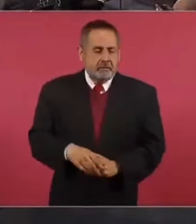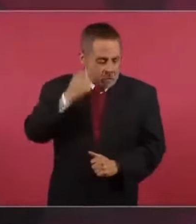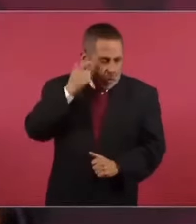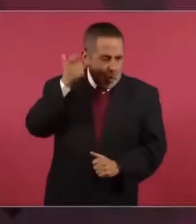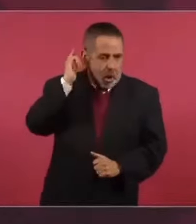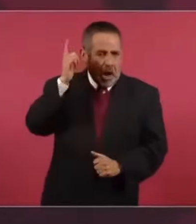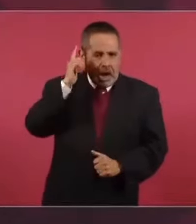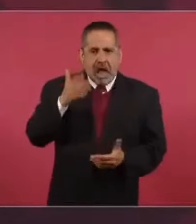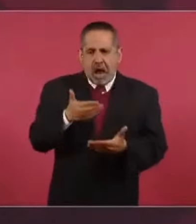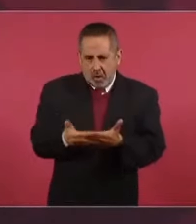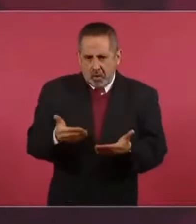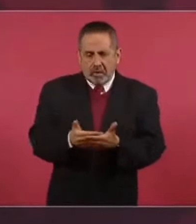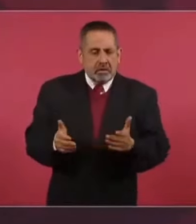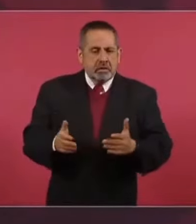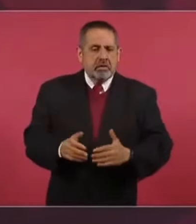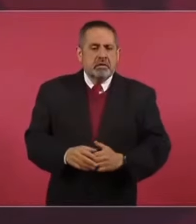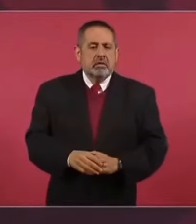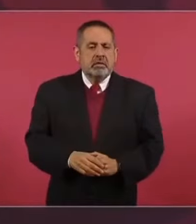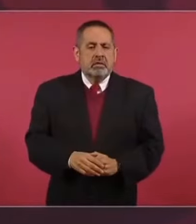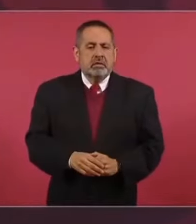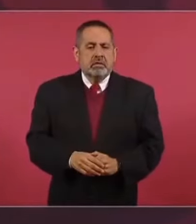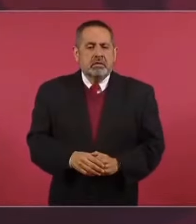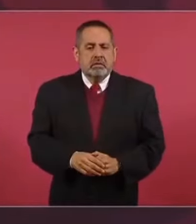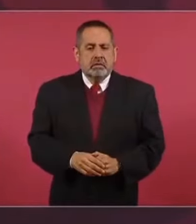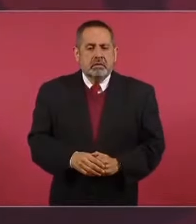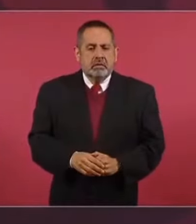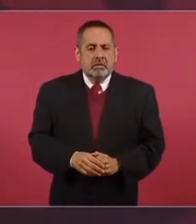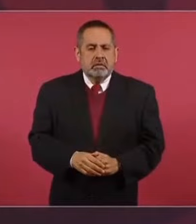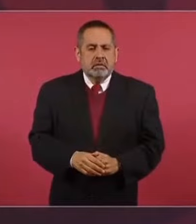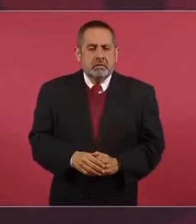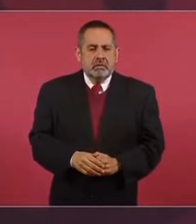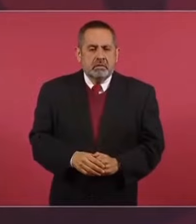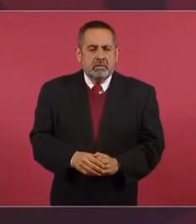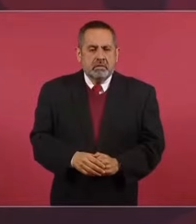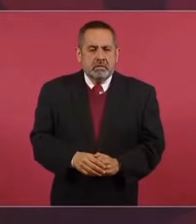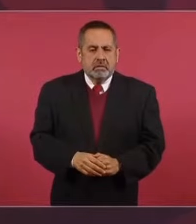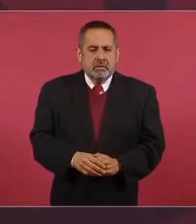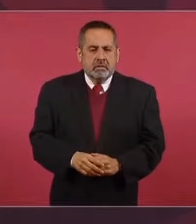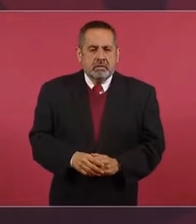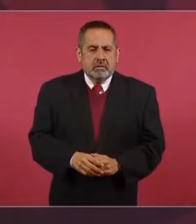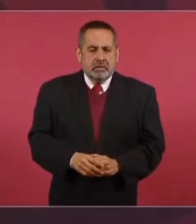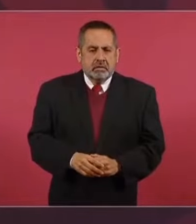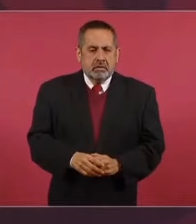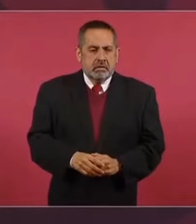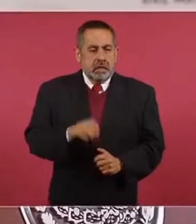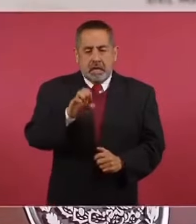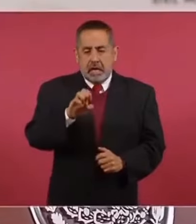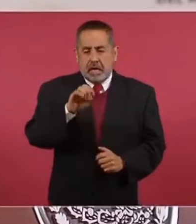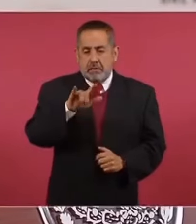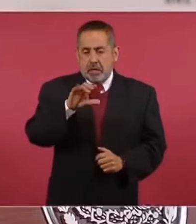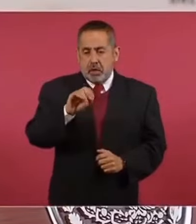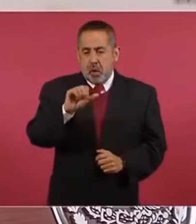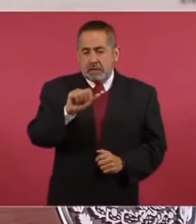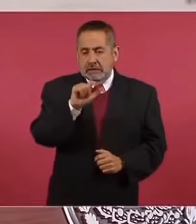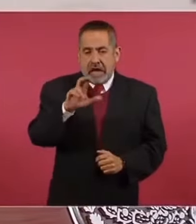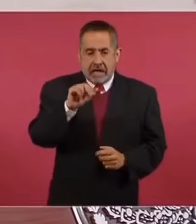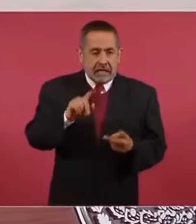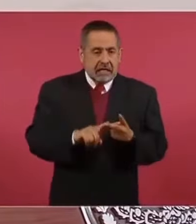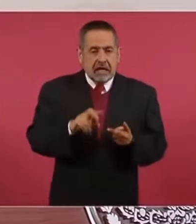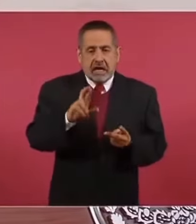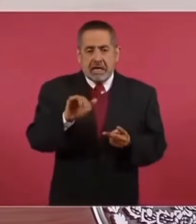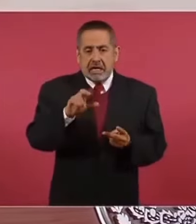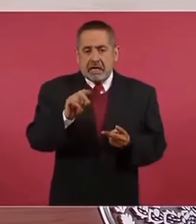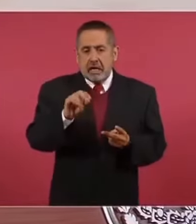Ojalá. ahora, pues, este... Emilio Azcárraga y Ricardo